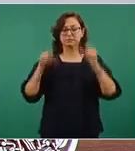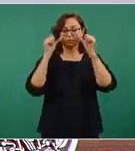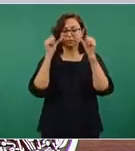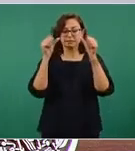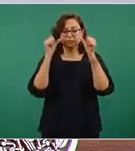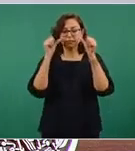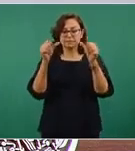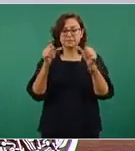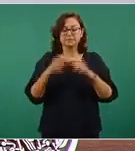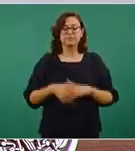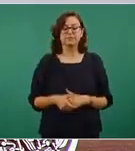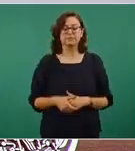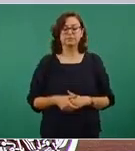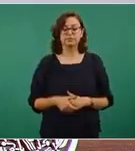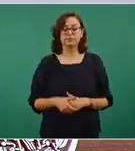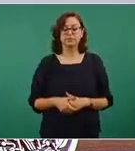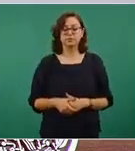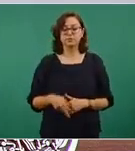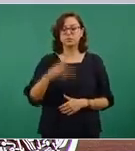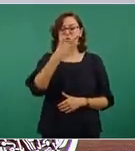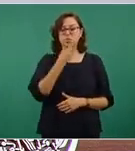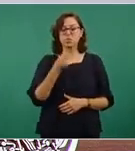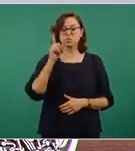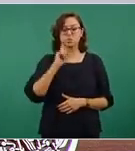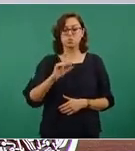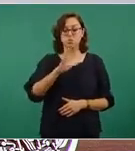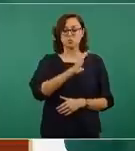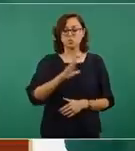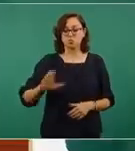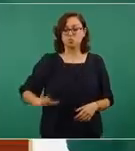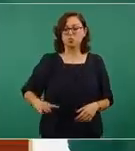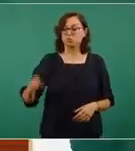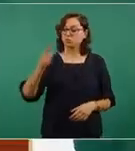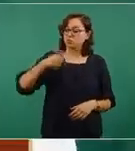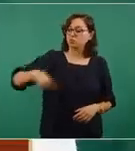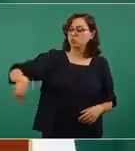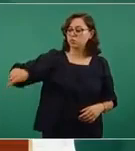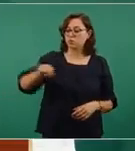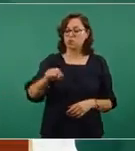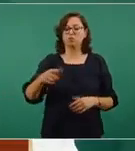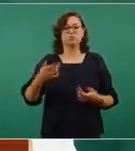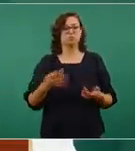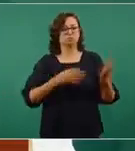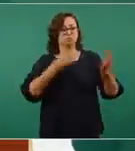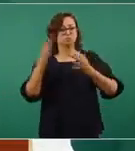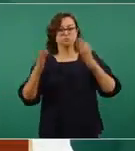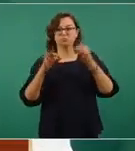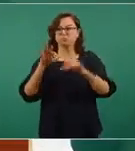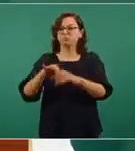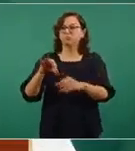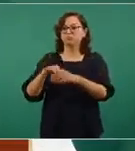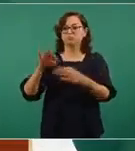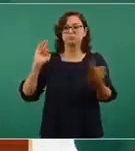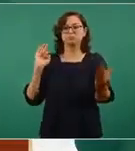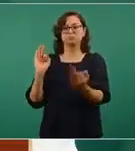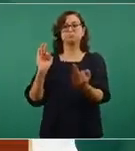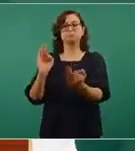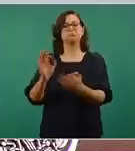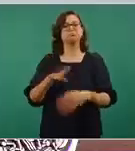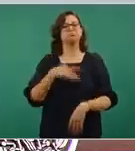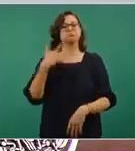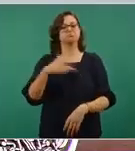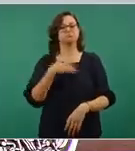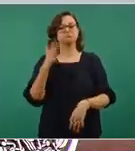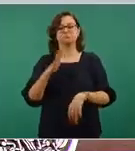Queremos que los candidatos y candidatas realicen sus actividades con tranquilidad, sabiendo que siempre podrán